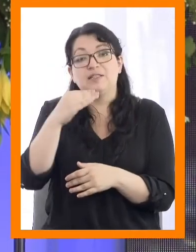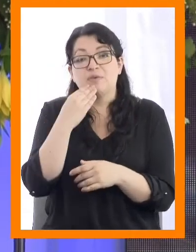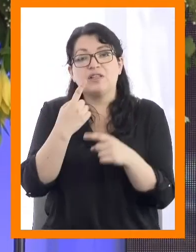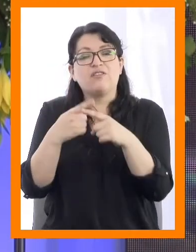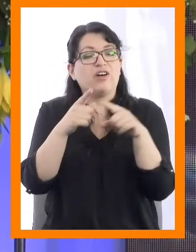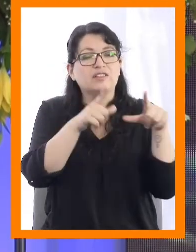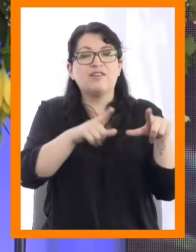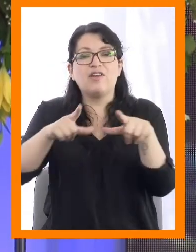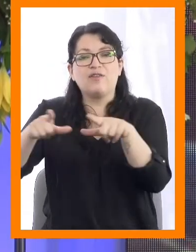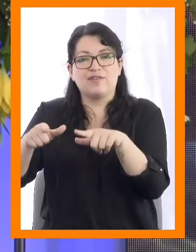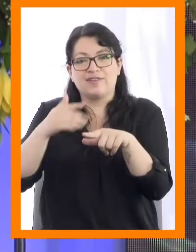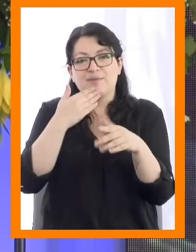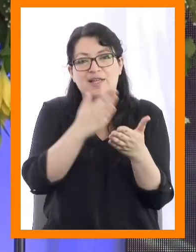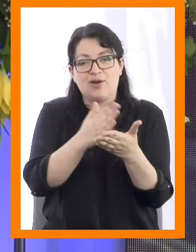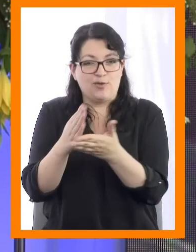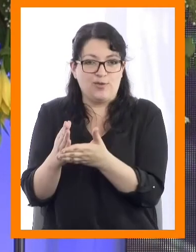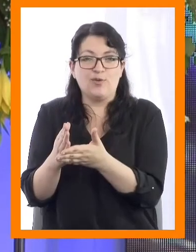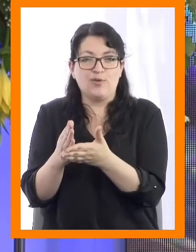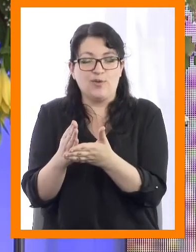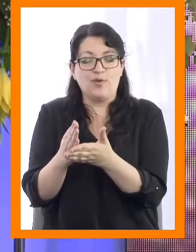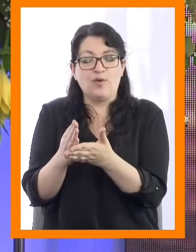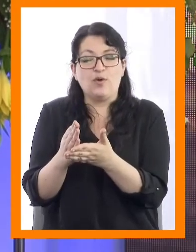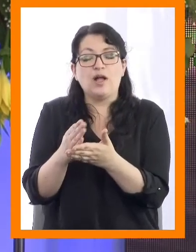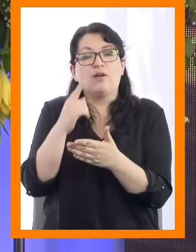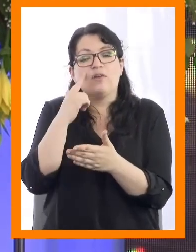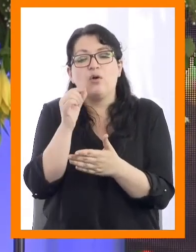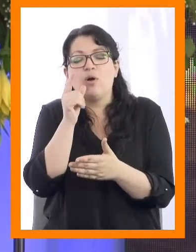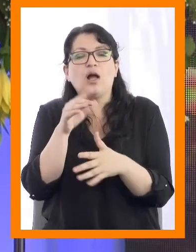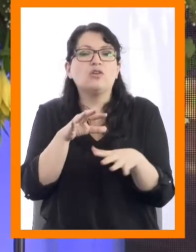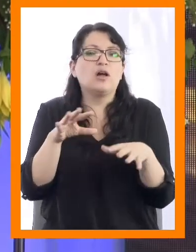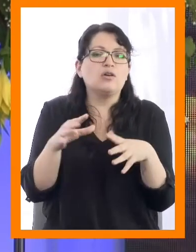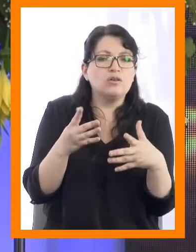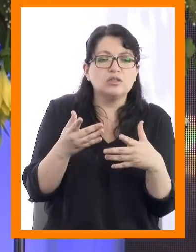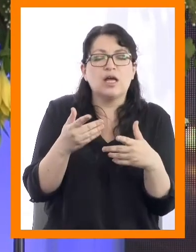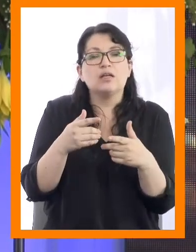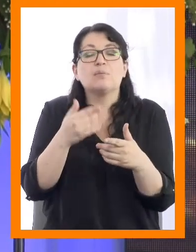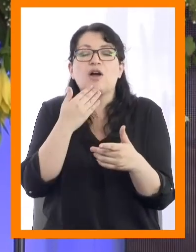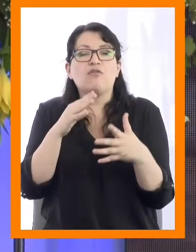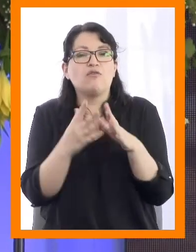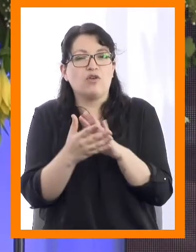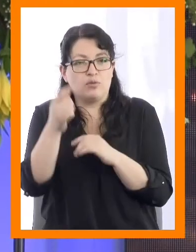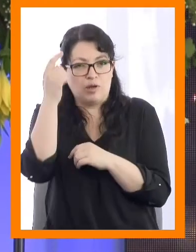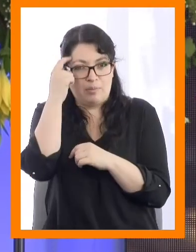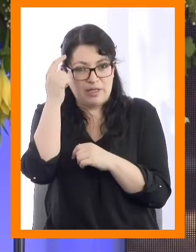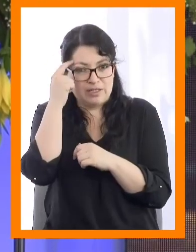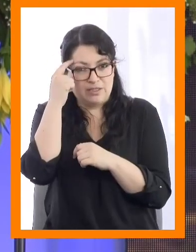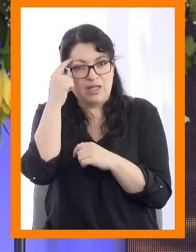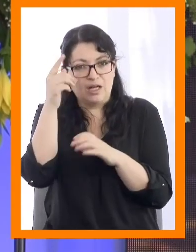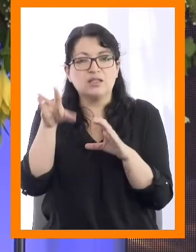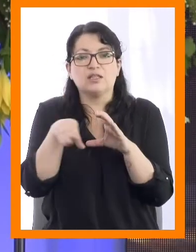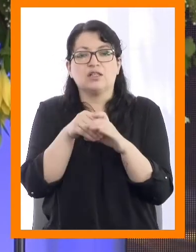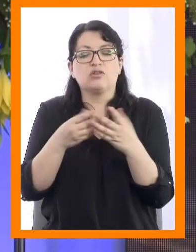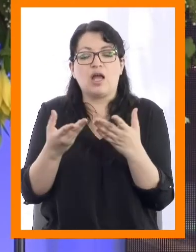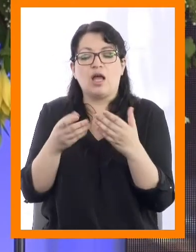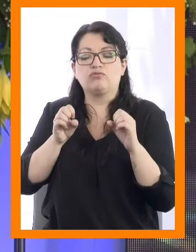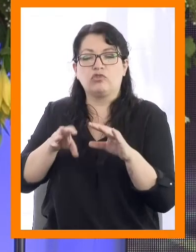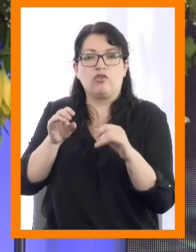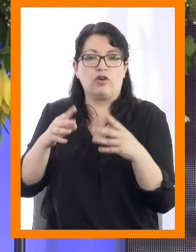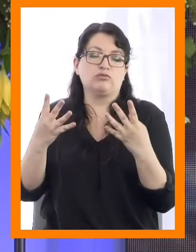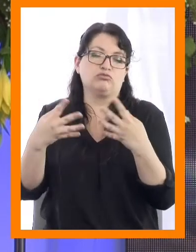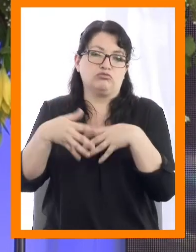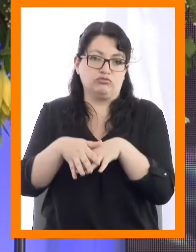facultades y escuelas y definen aquellos comportamientos y maneras de pensar que son parte de la formación integral